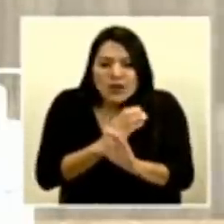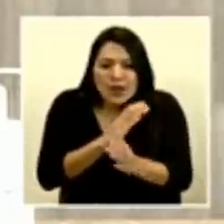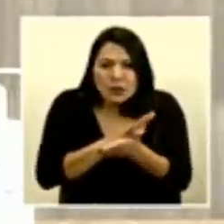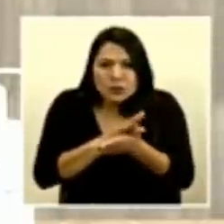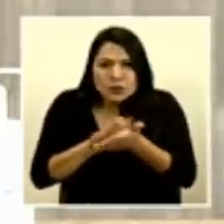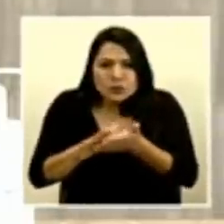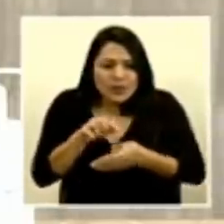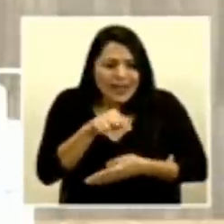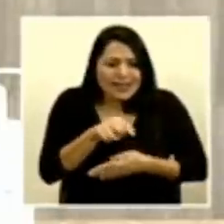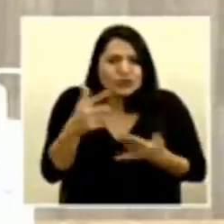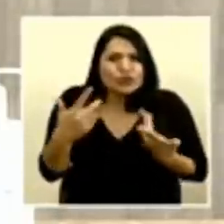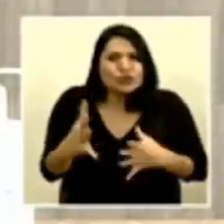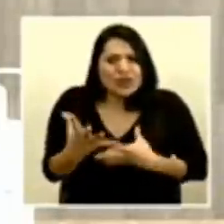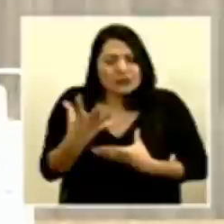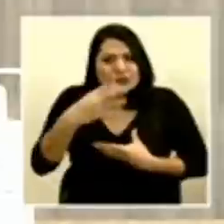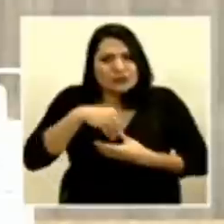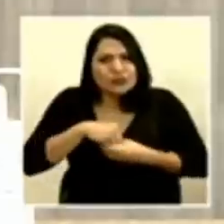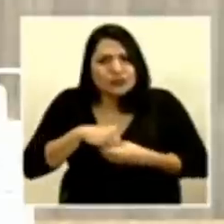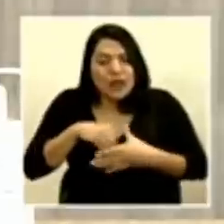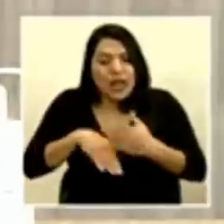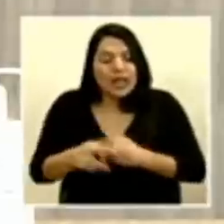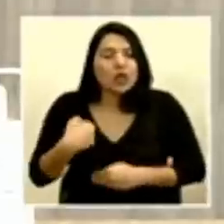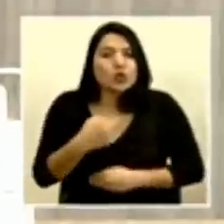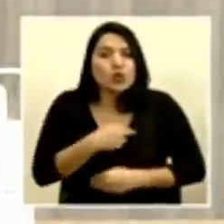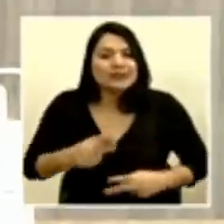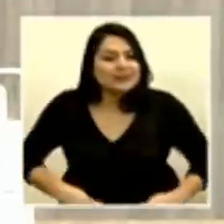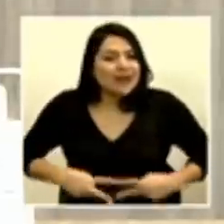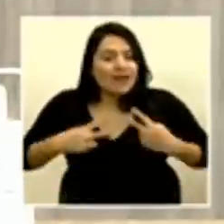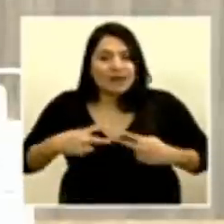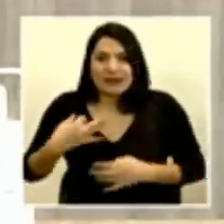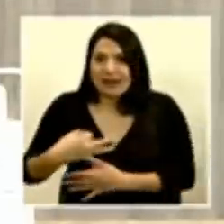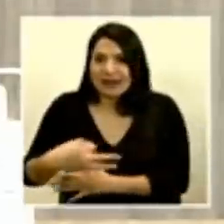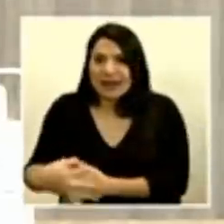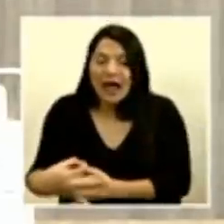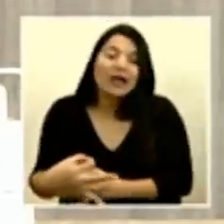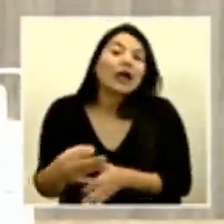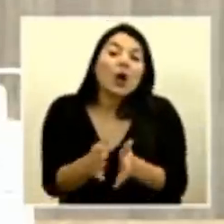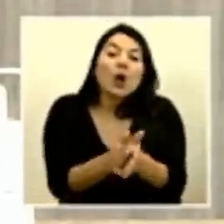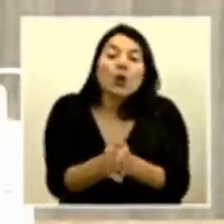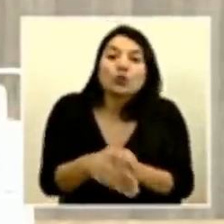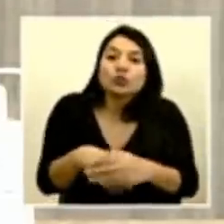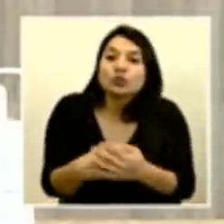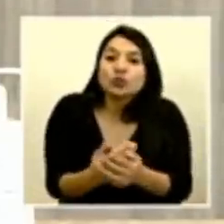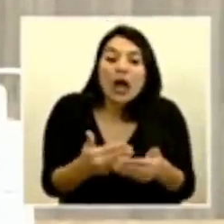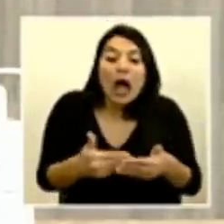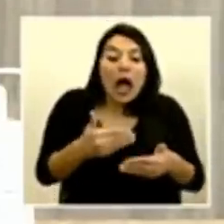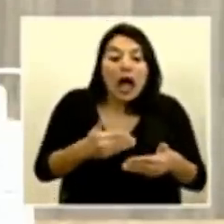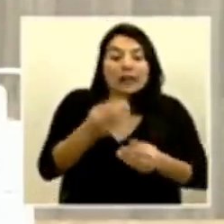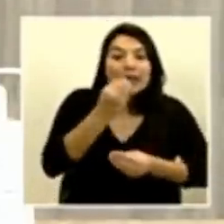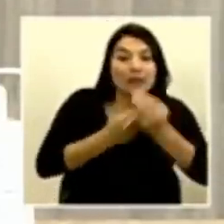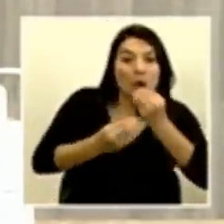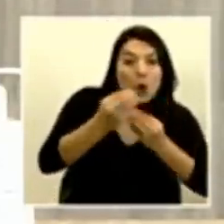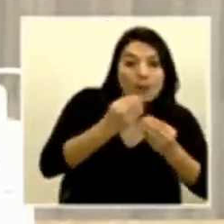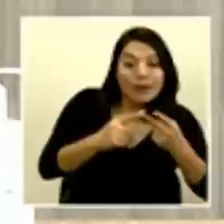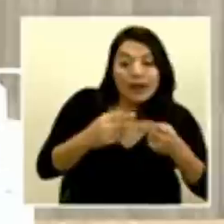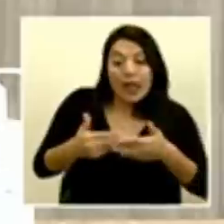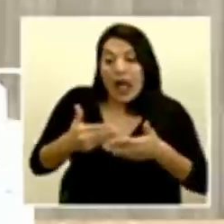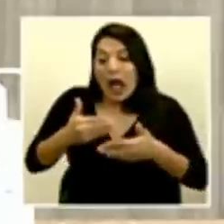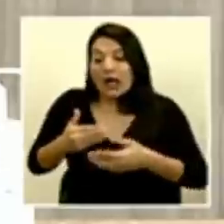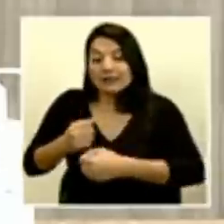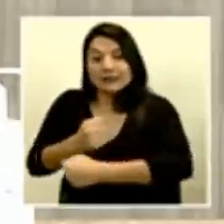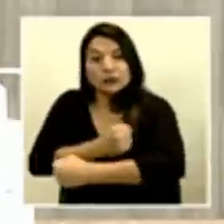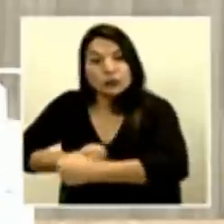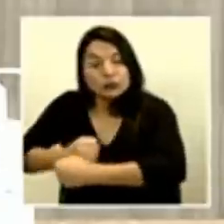una parte más bien fundamental de nuestra forma de ver la vida. El lavado de manos antes de comer alimentos, antes de preparar